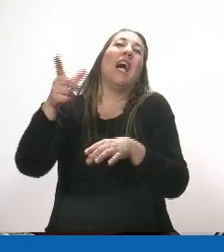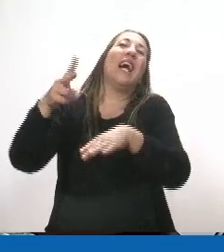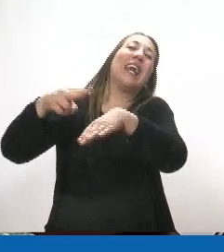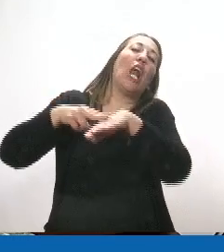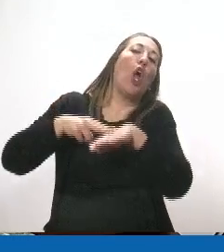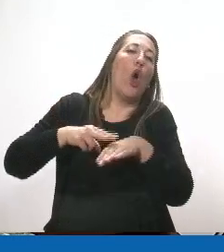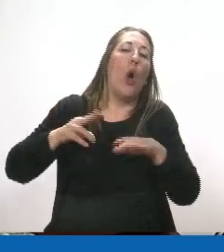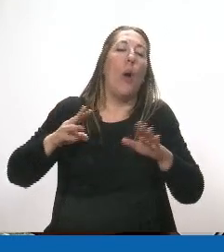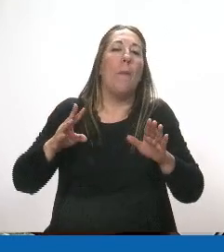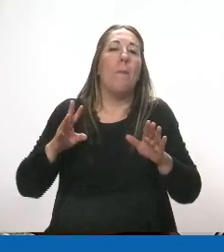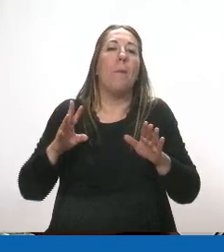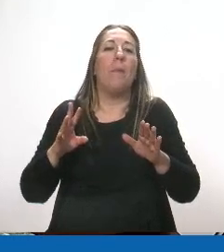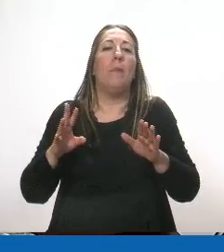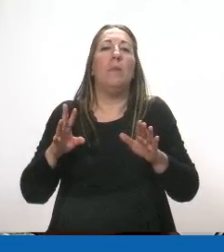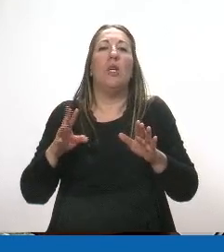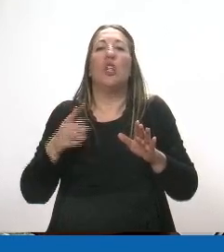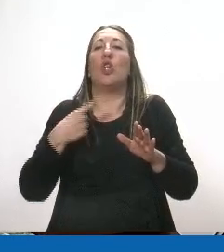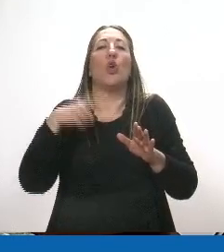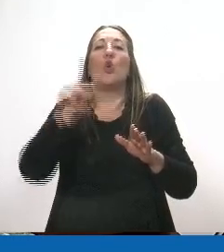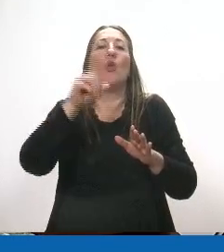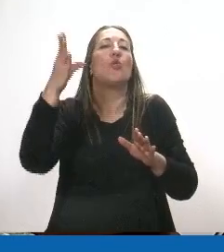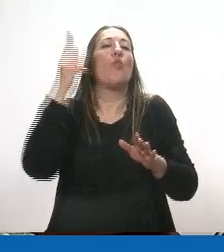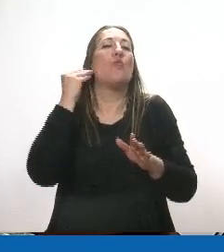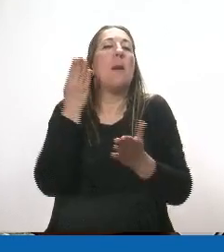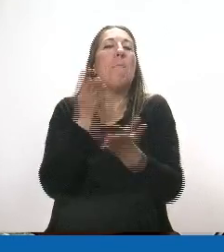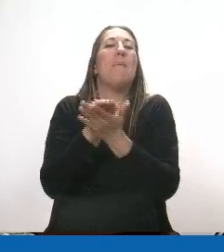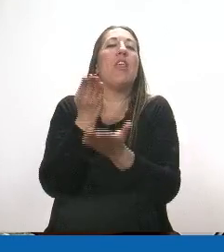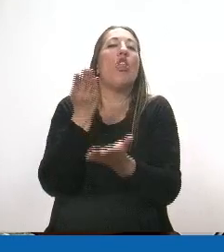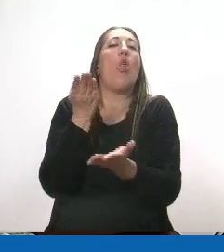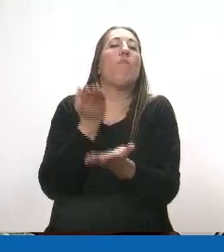no le escuché, pedido moción. Tiene la palabra el senador Bischi.